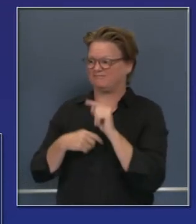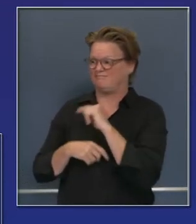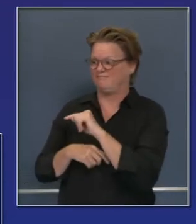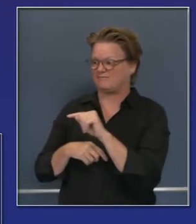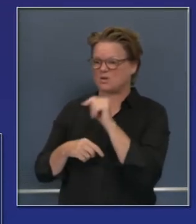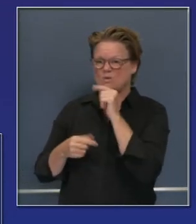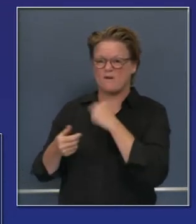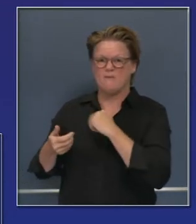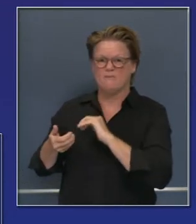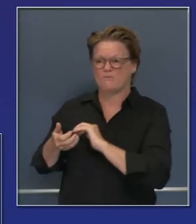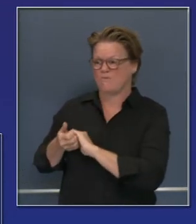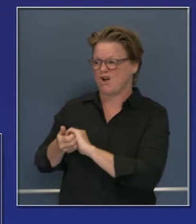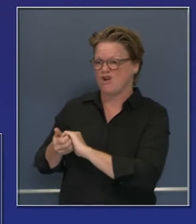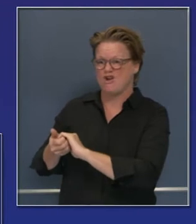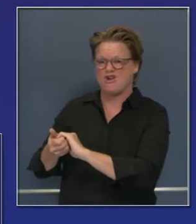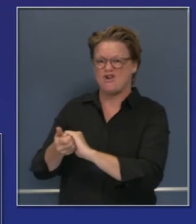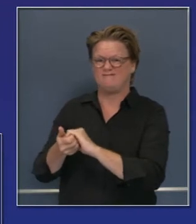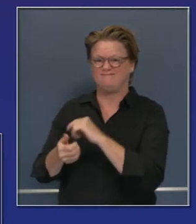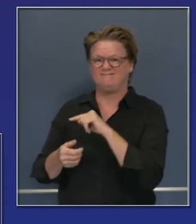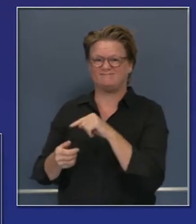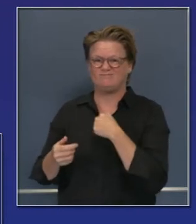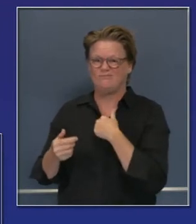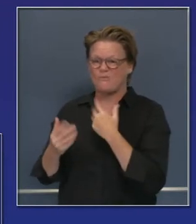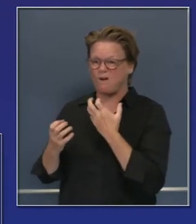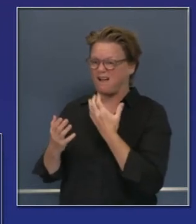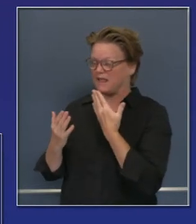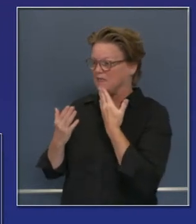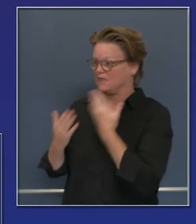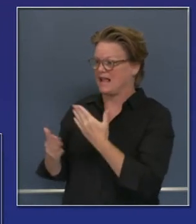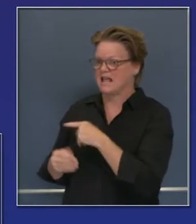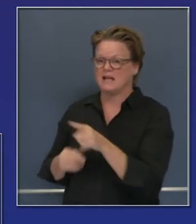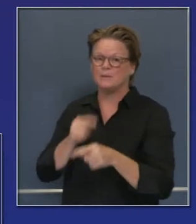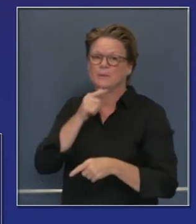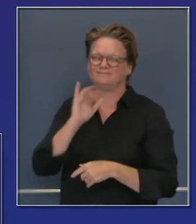particular a miembros de la legislatura de California, a su liderazgo